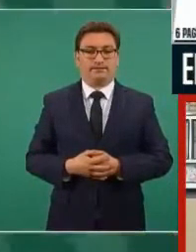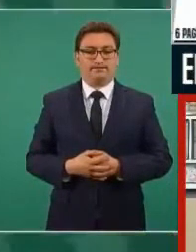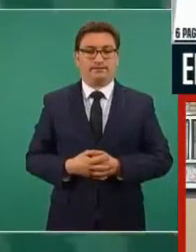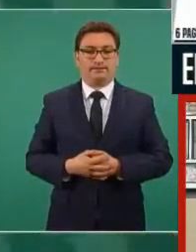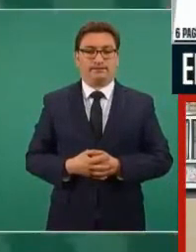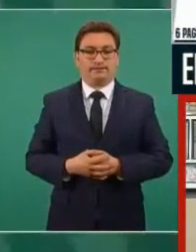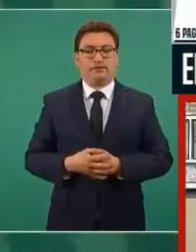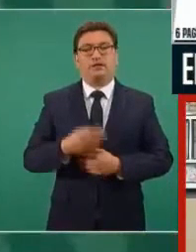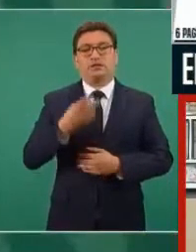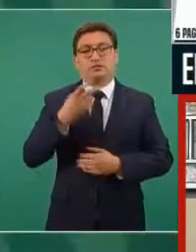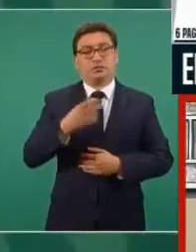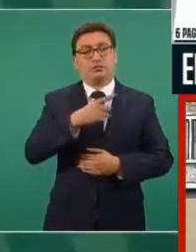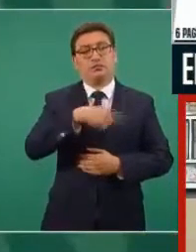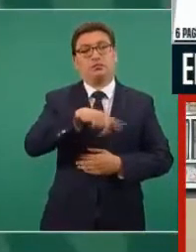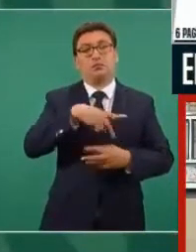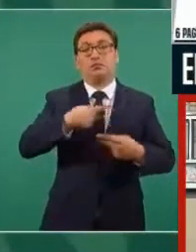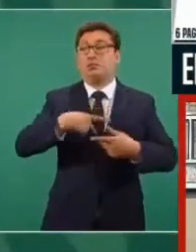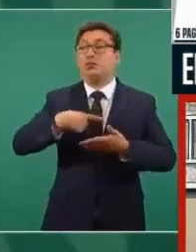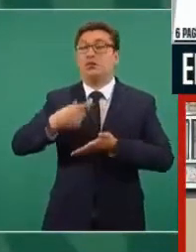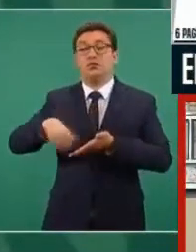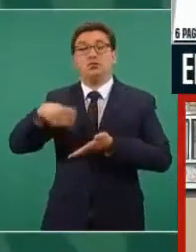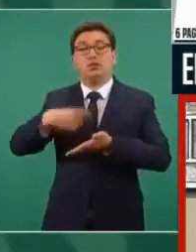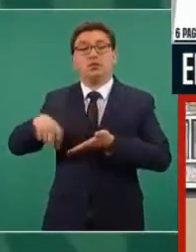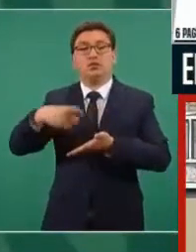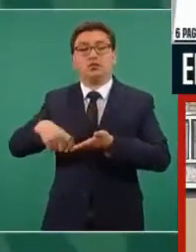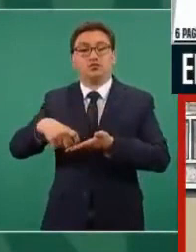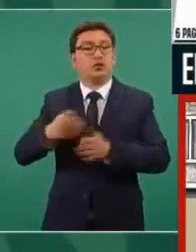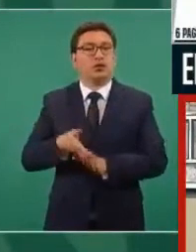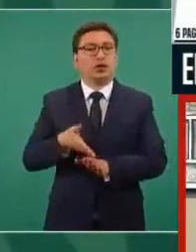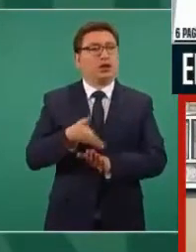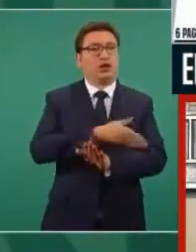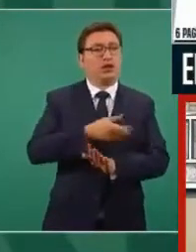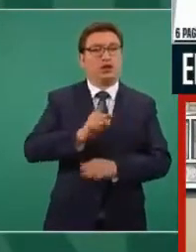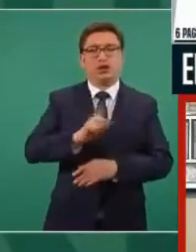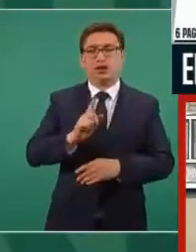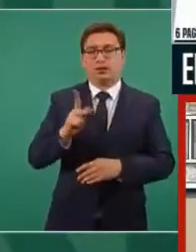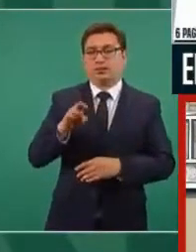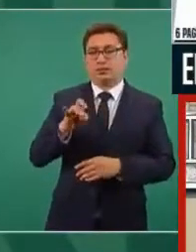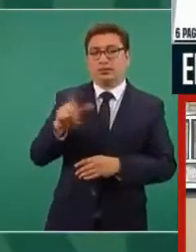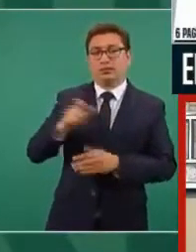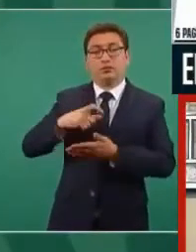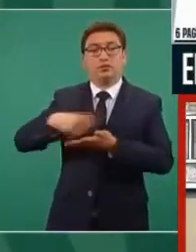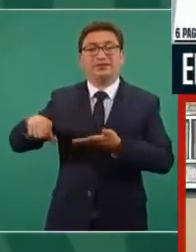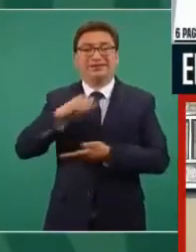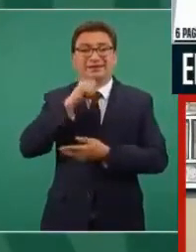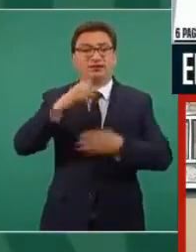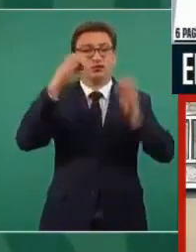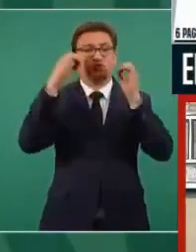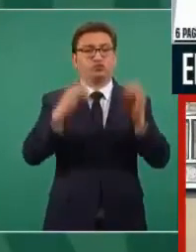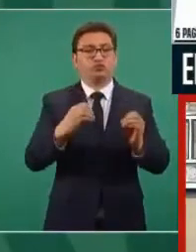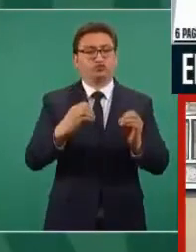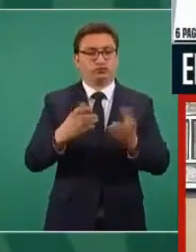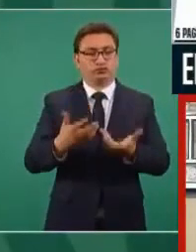Y estuvieron comprando, no lo hacían, tenía tiempo.